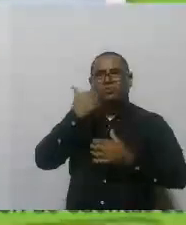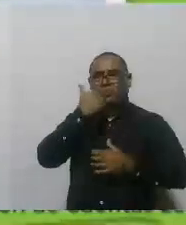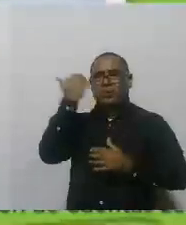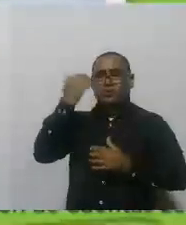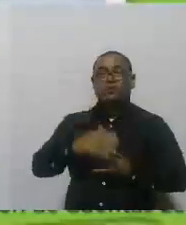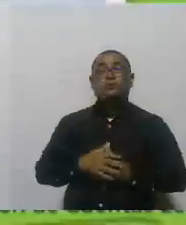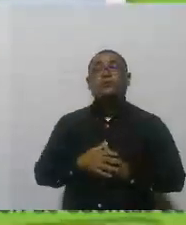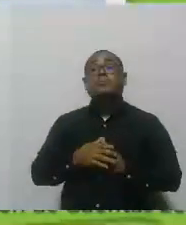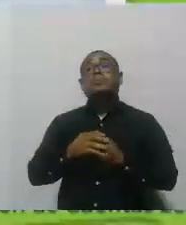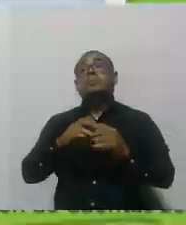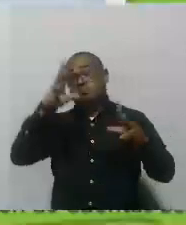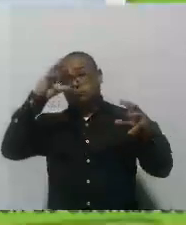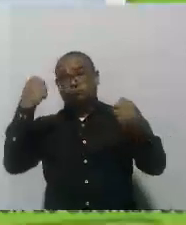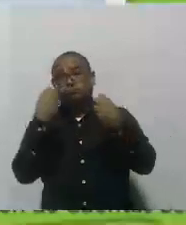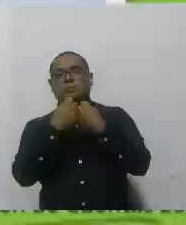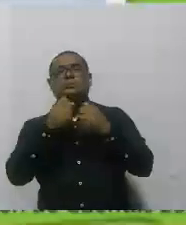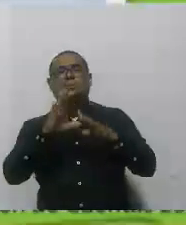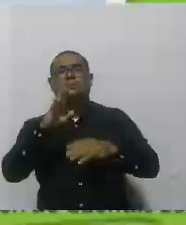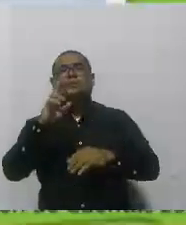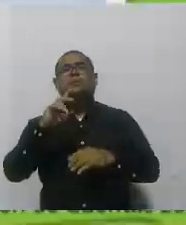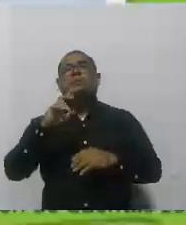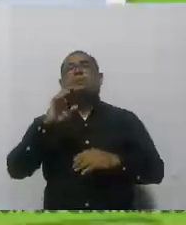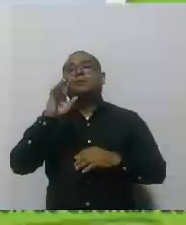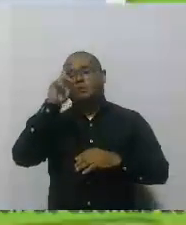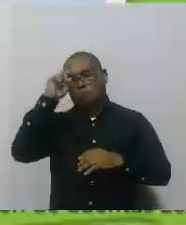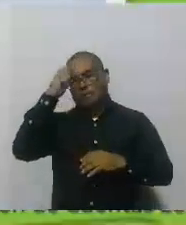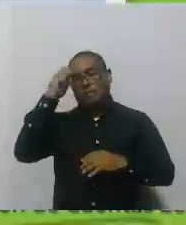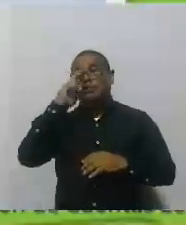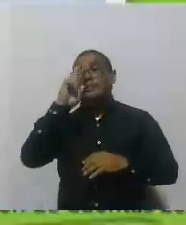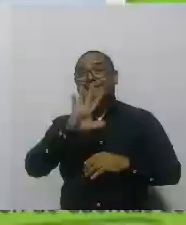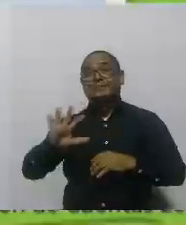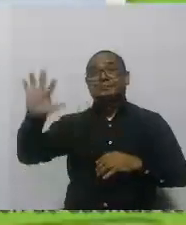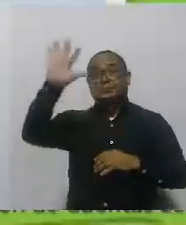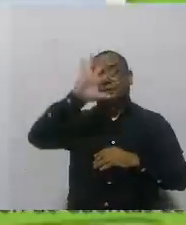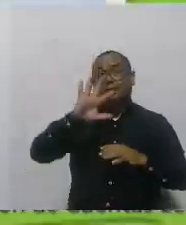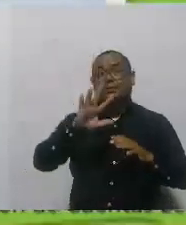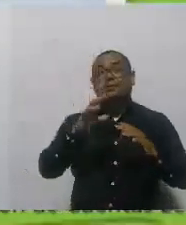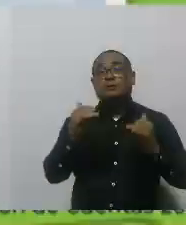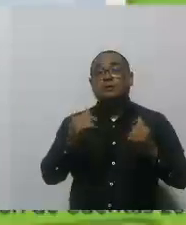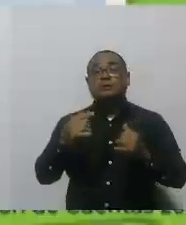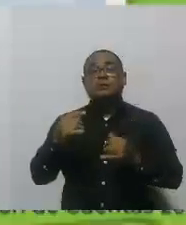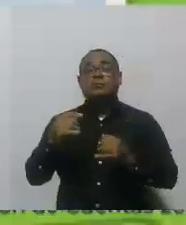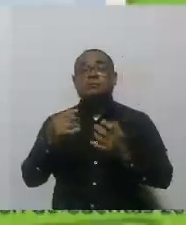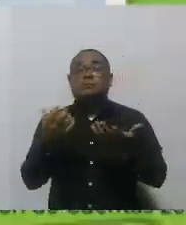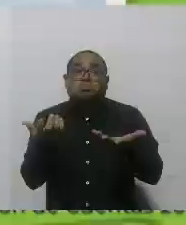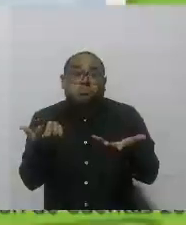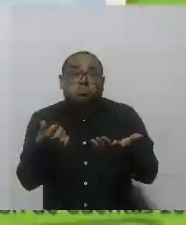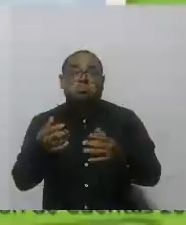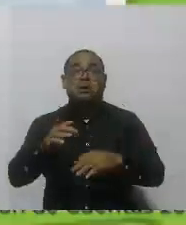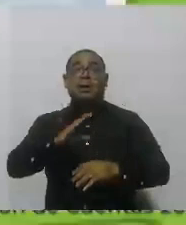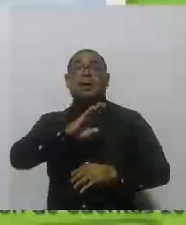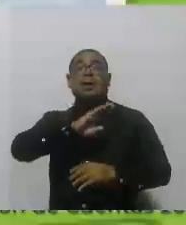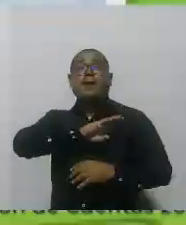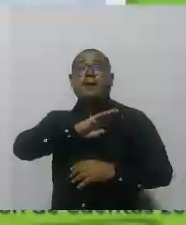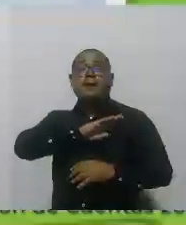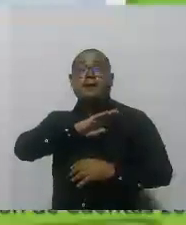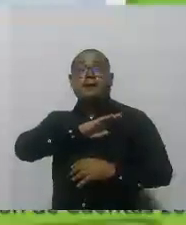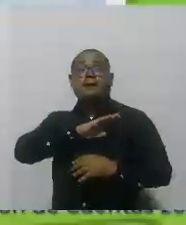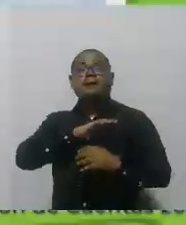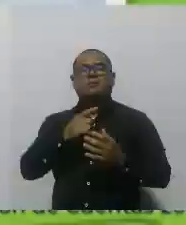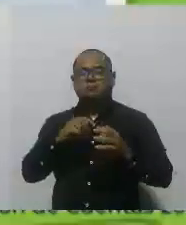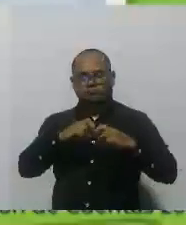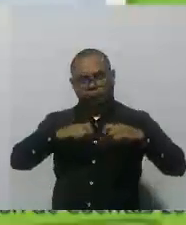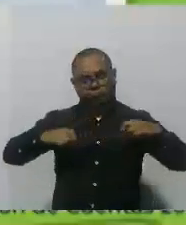un convenio con el Gobierno Nacional, solo el alcance y la orden que nos ha dado el alcalde de un